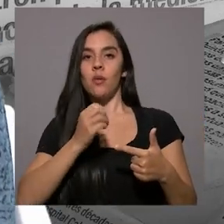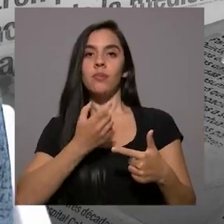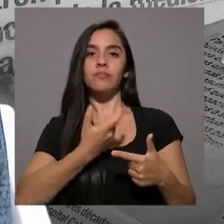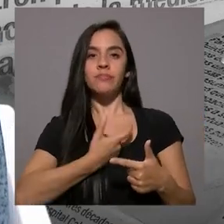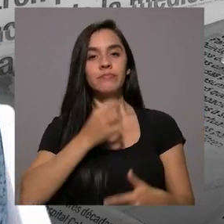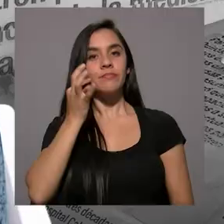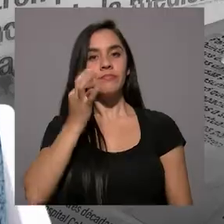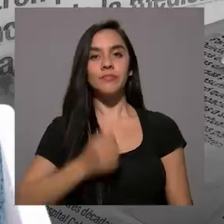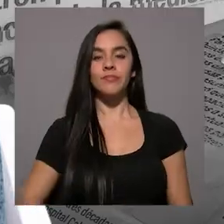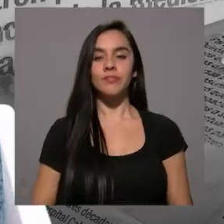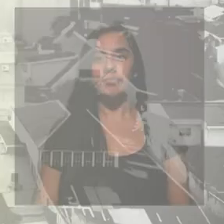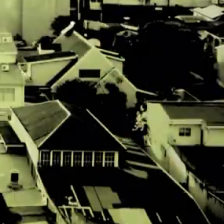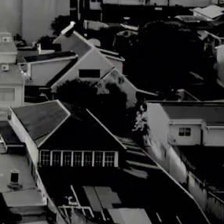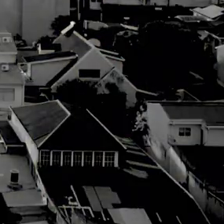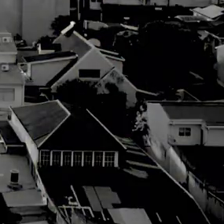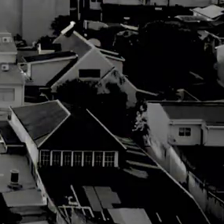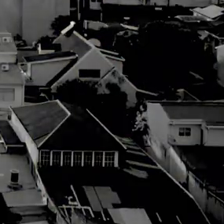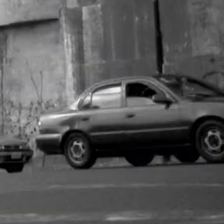alcaldesa.